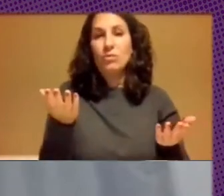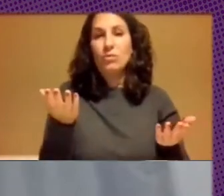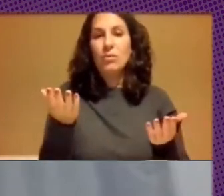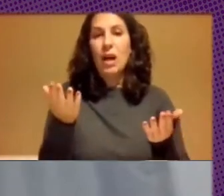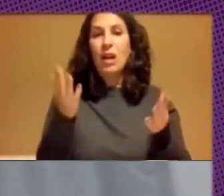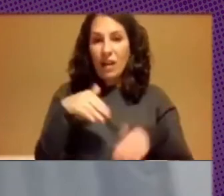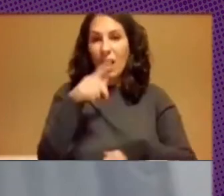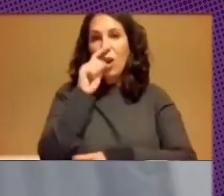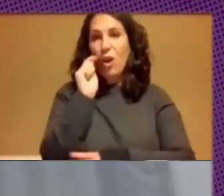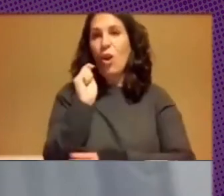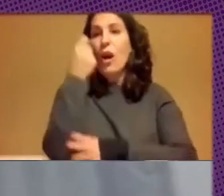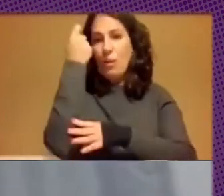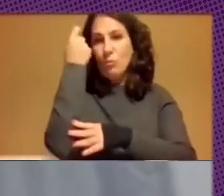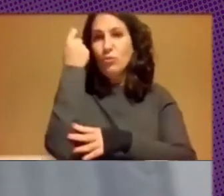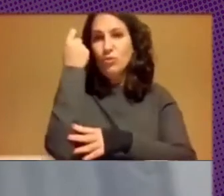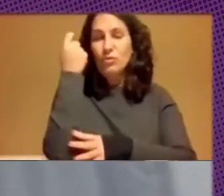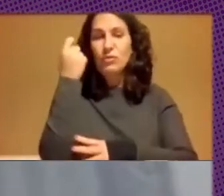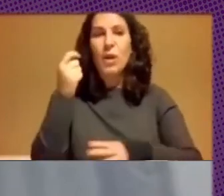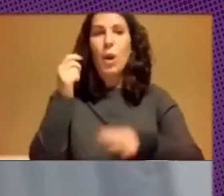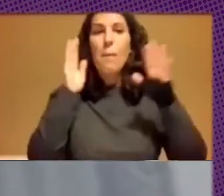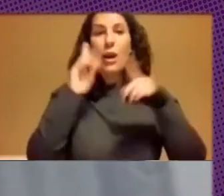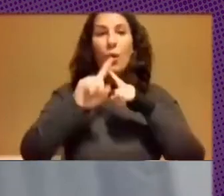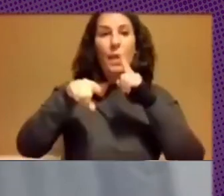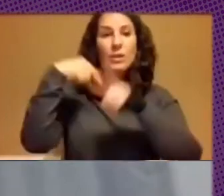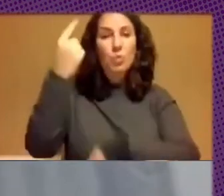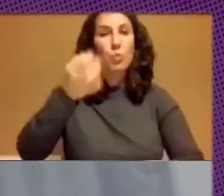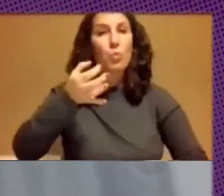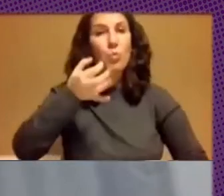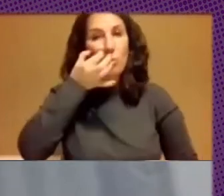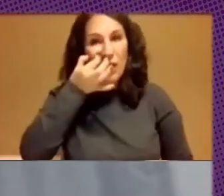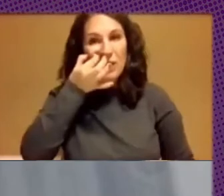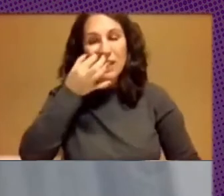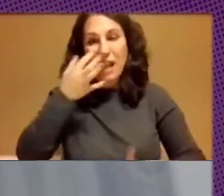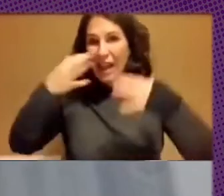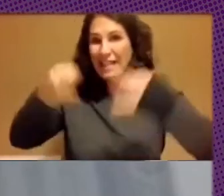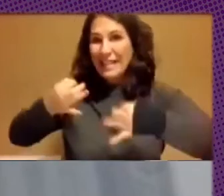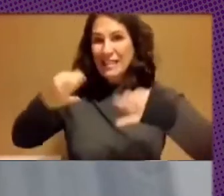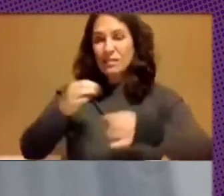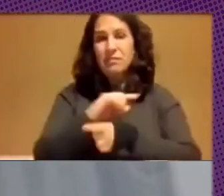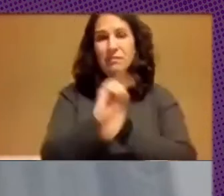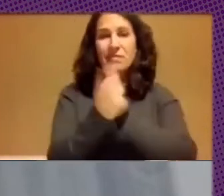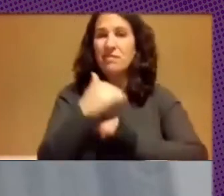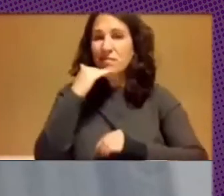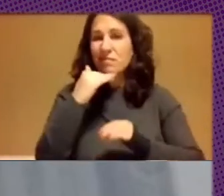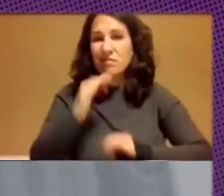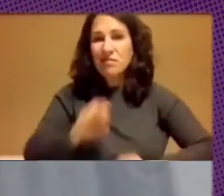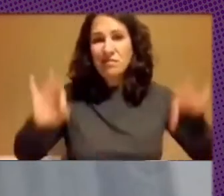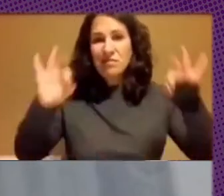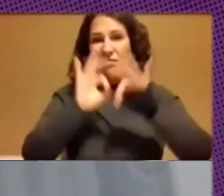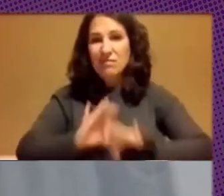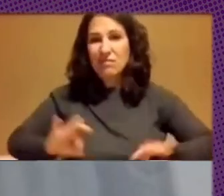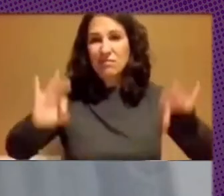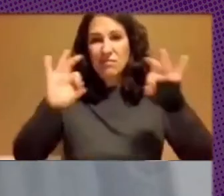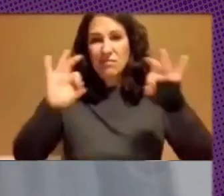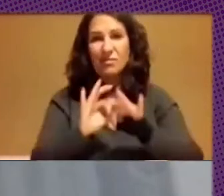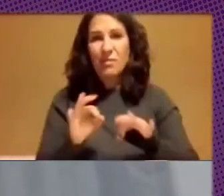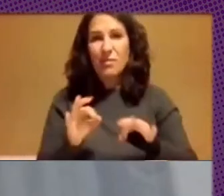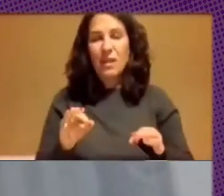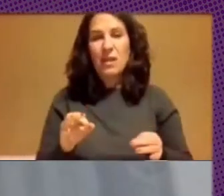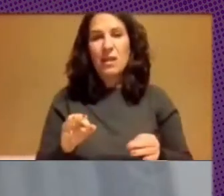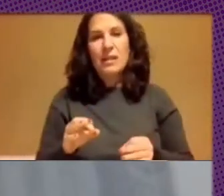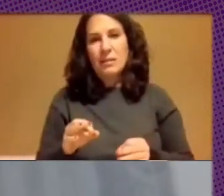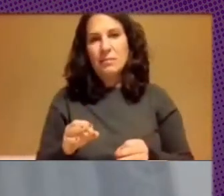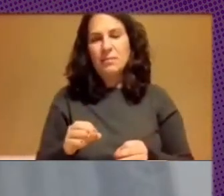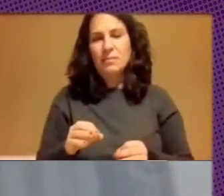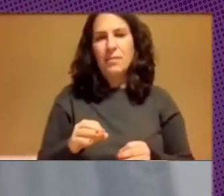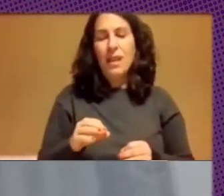logramos, pero luego en los hechos no cambió casi nada, o sea, y bueno, fue bastante